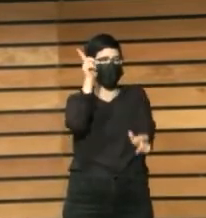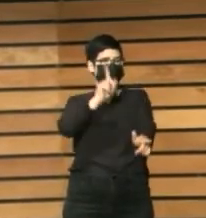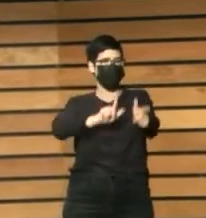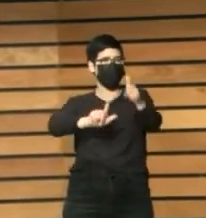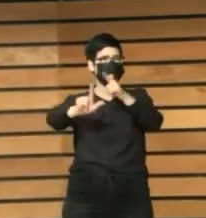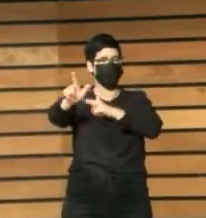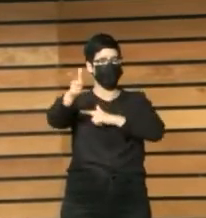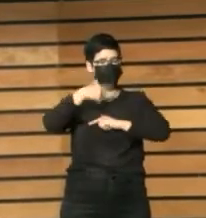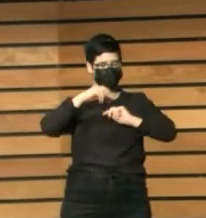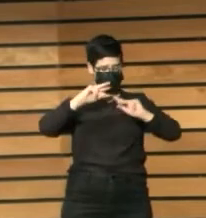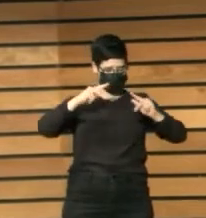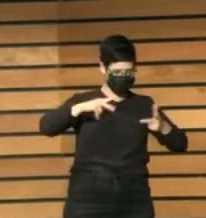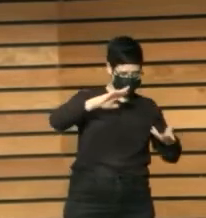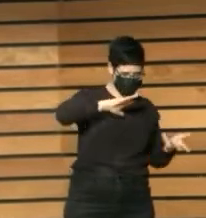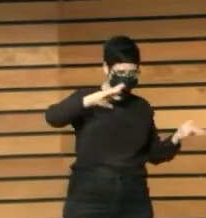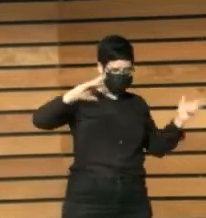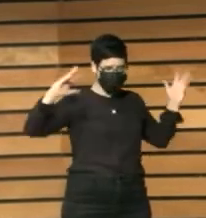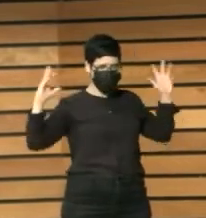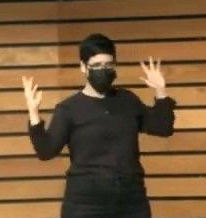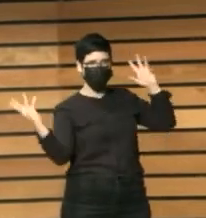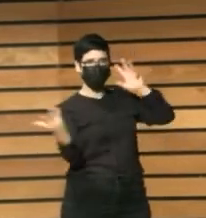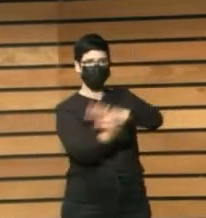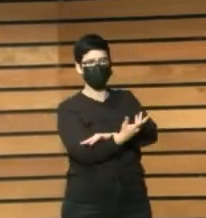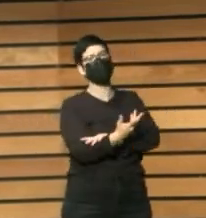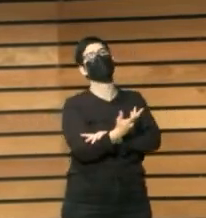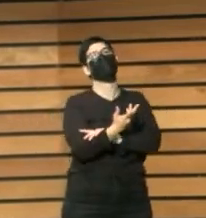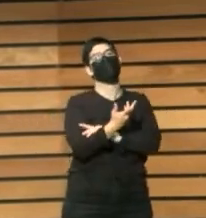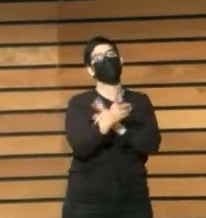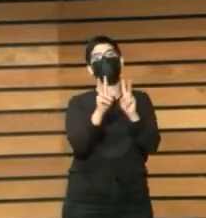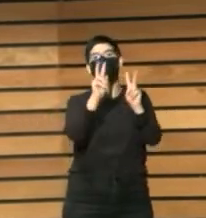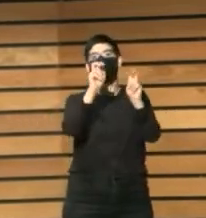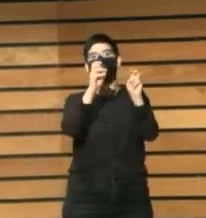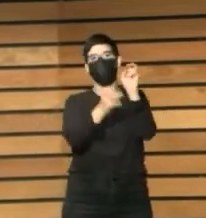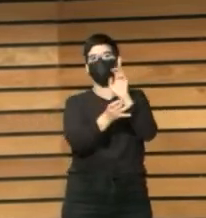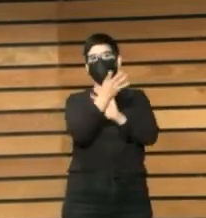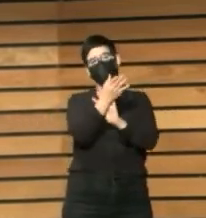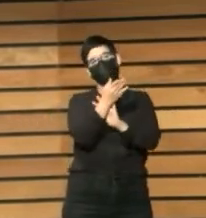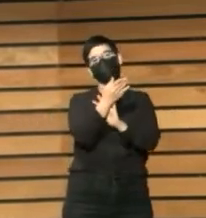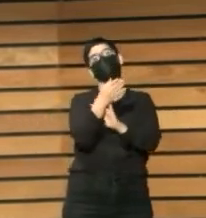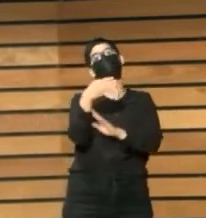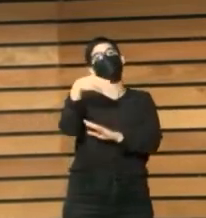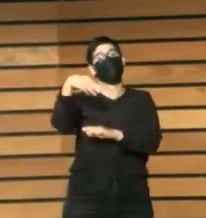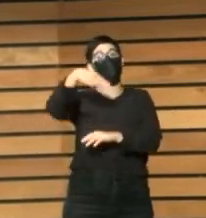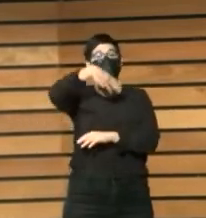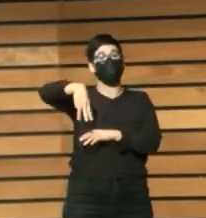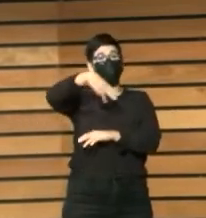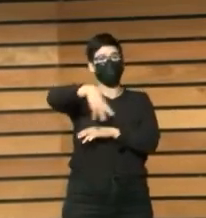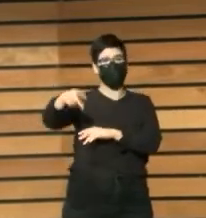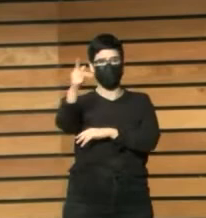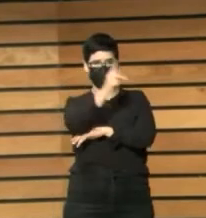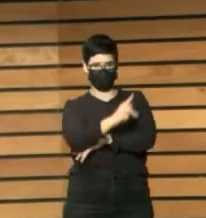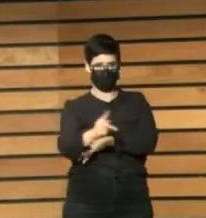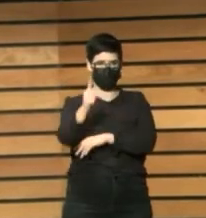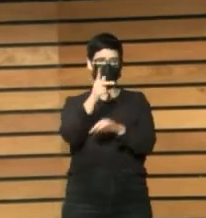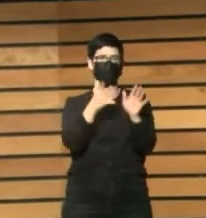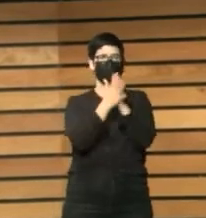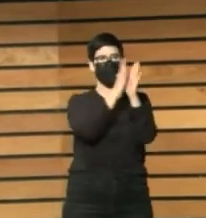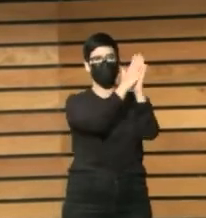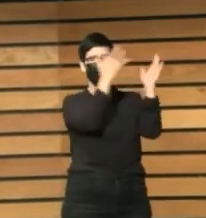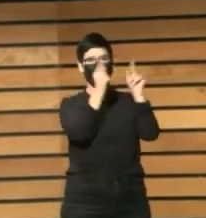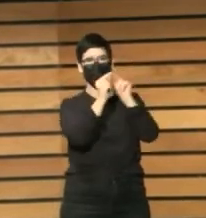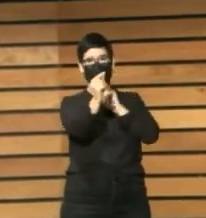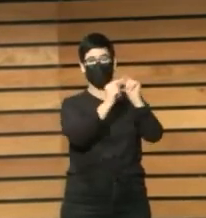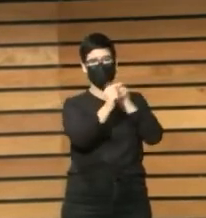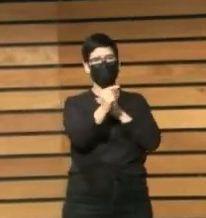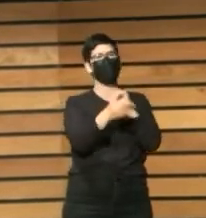y de redefinición de la Mediateca. No sé si conocéis Alondiga Bilbao. Alondiga Bilbao es un